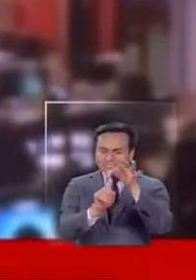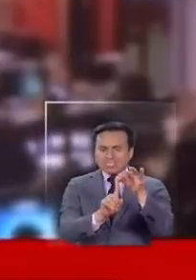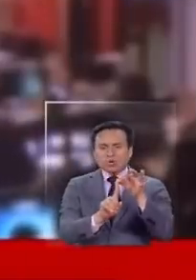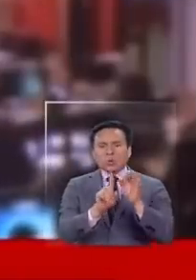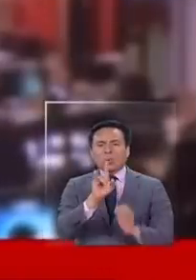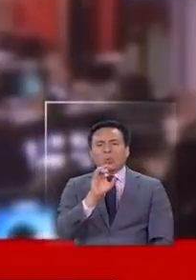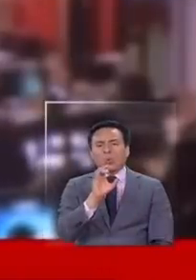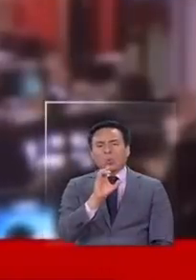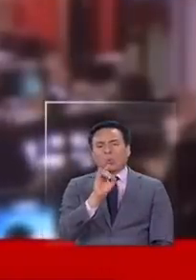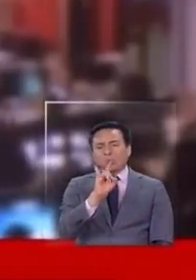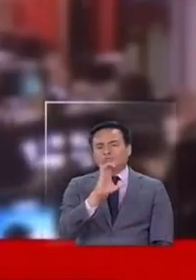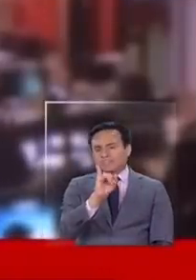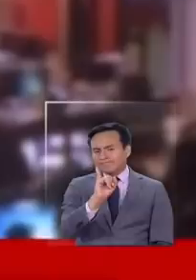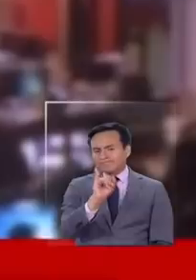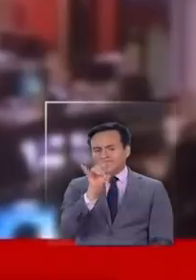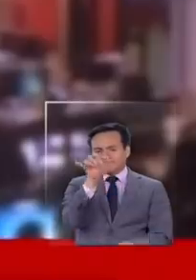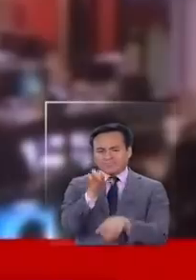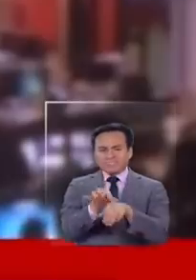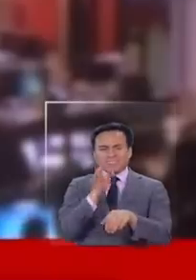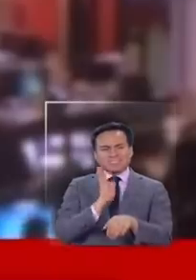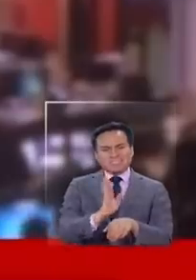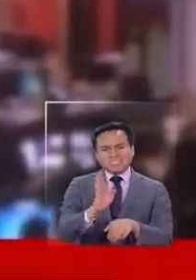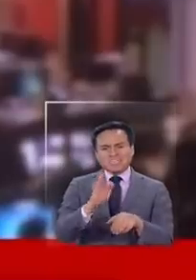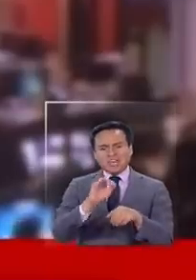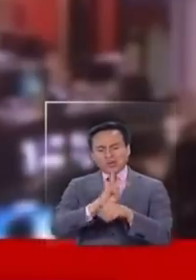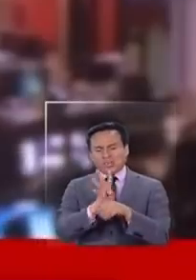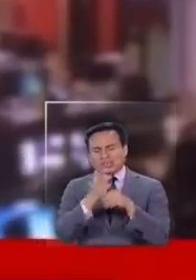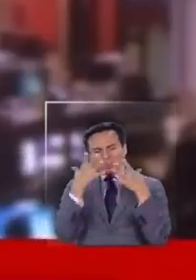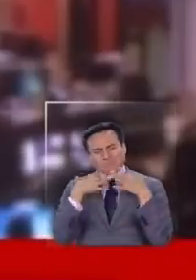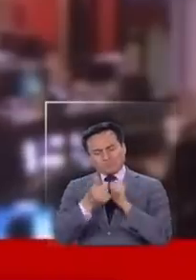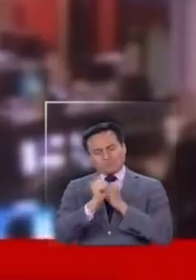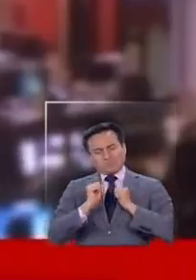de cuidados intensivos por síntomas persistentes de coronavirus.